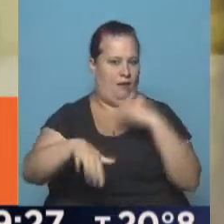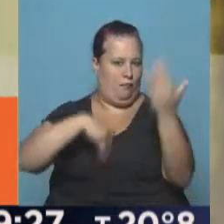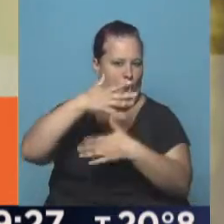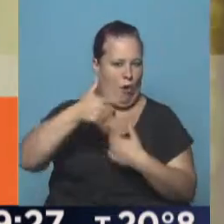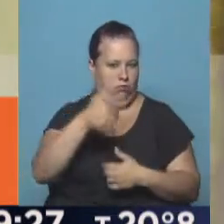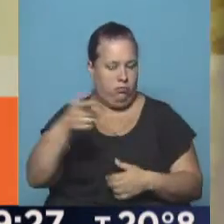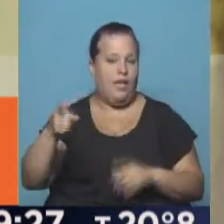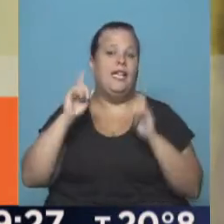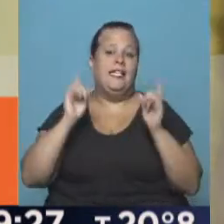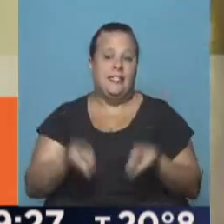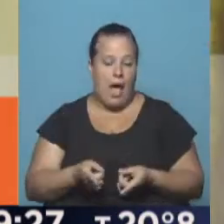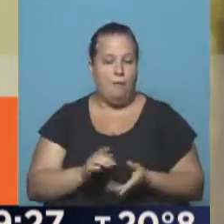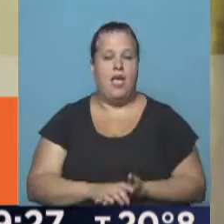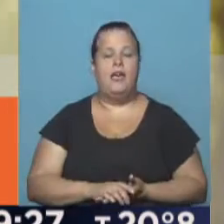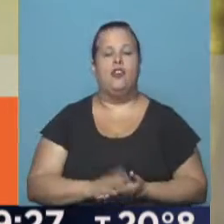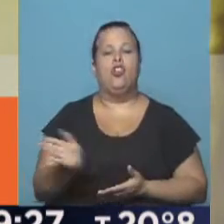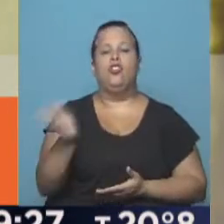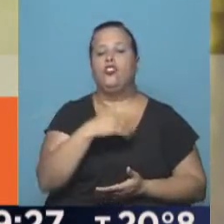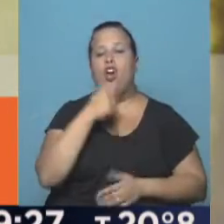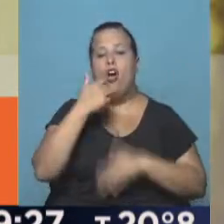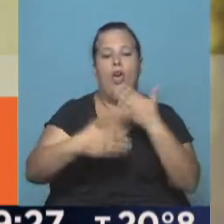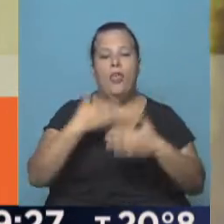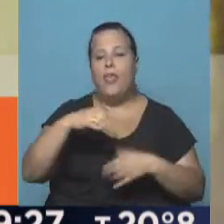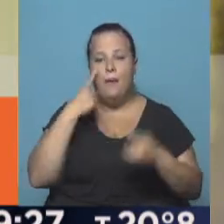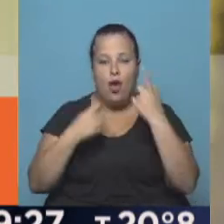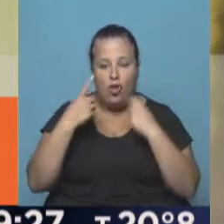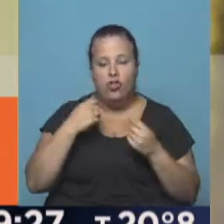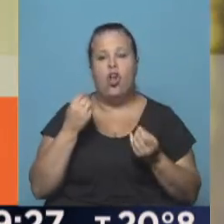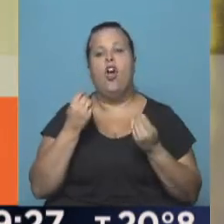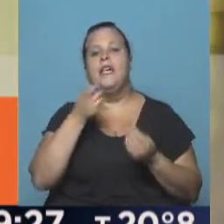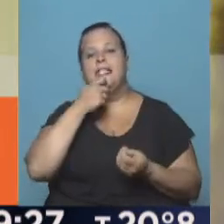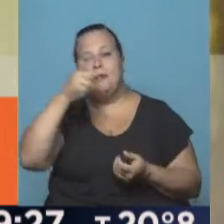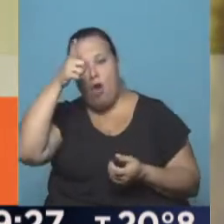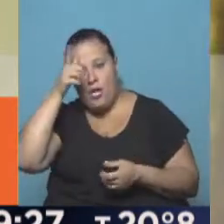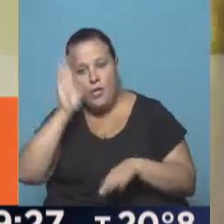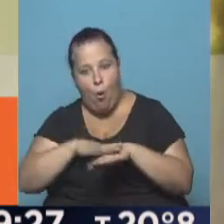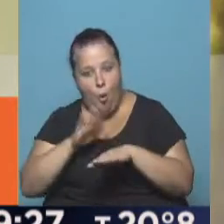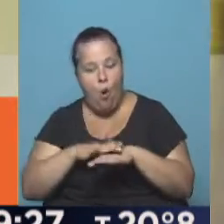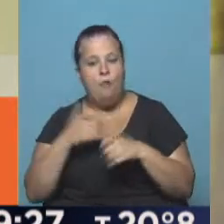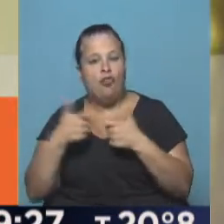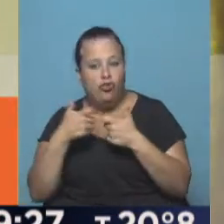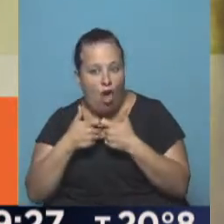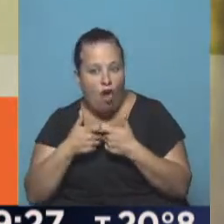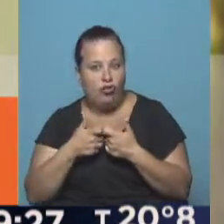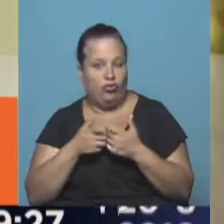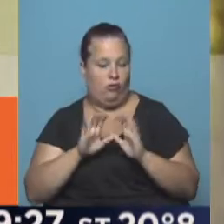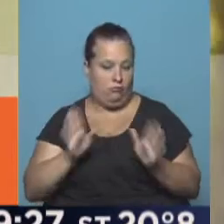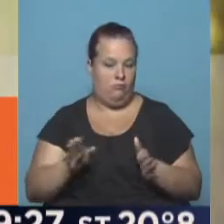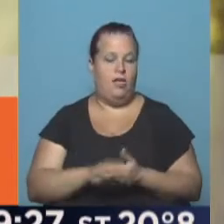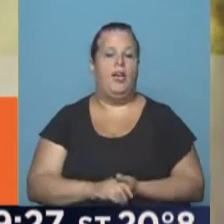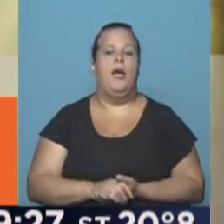situación de violencia. Y por supuesto, en todas las medidas que haya que tomar si hubo policías que fueron cómplices de esta situación.